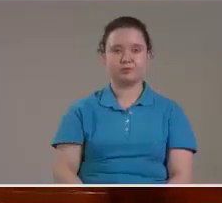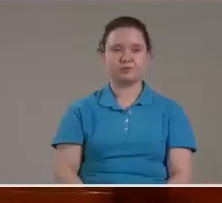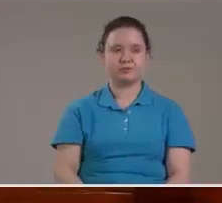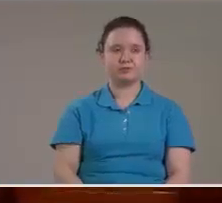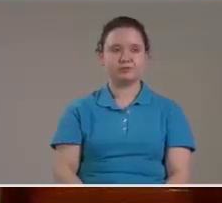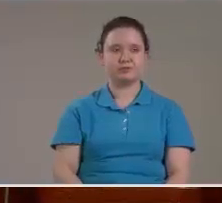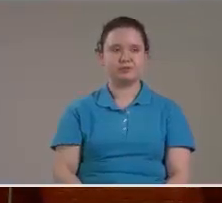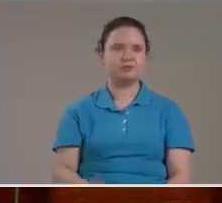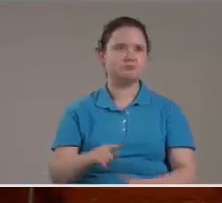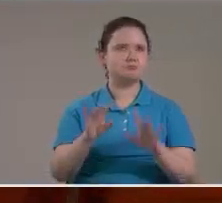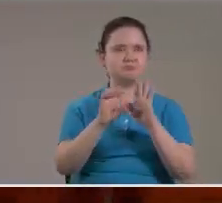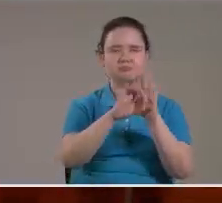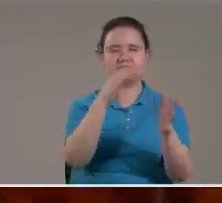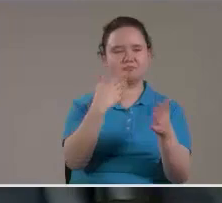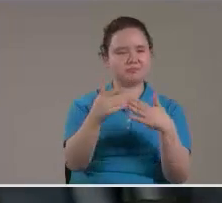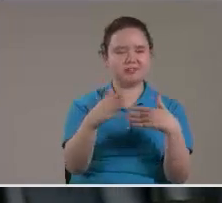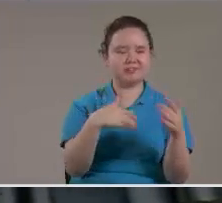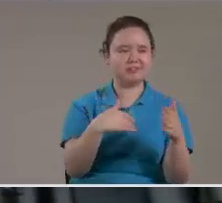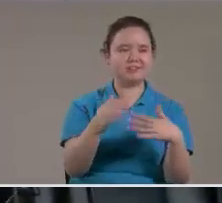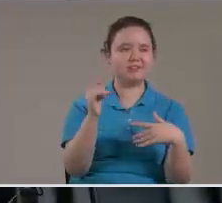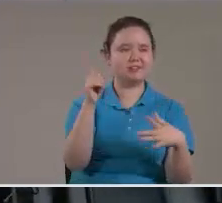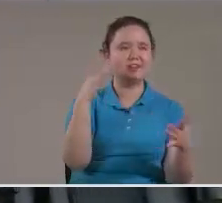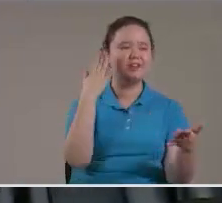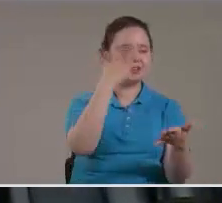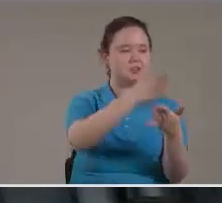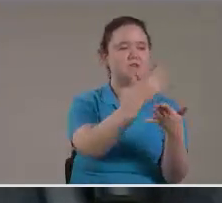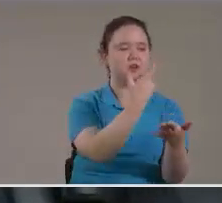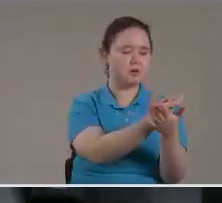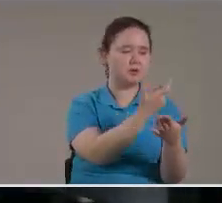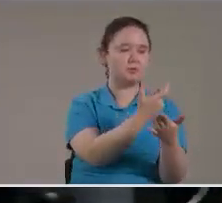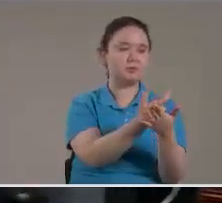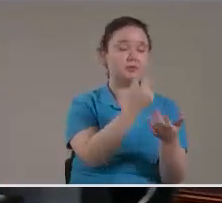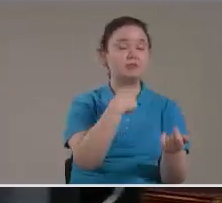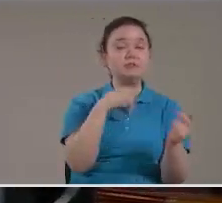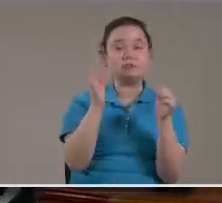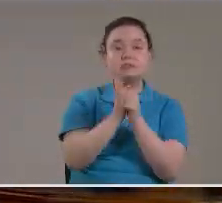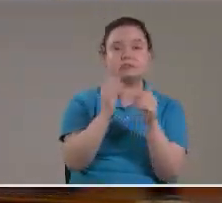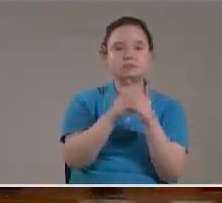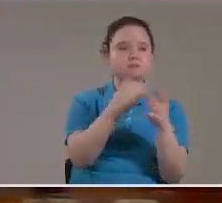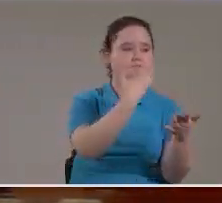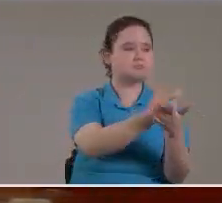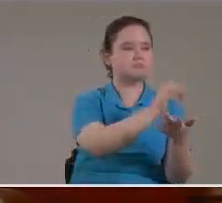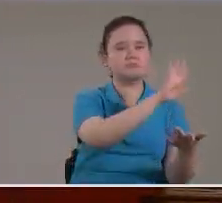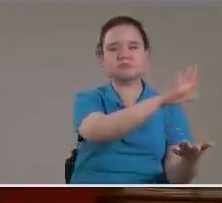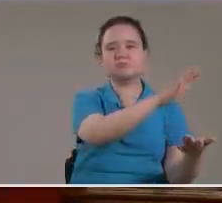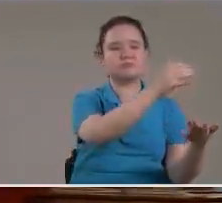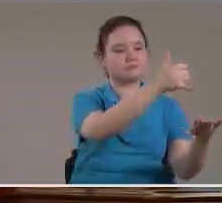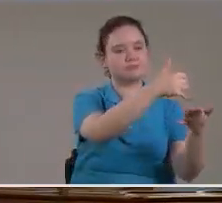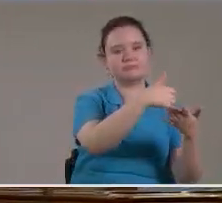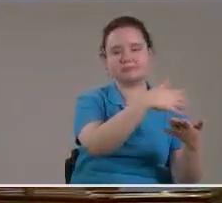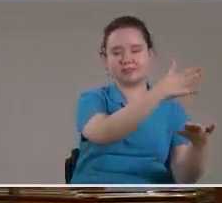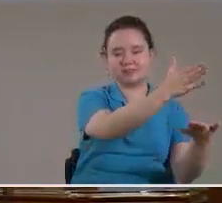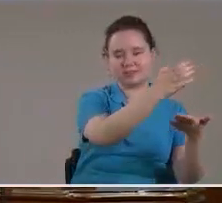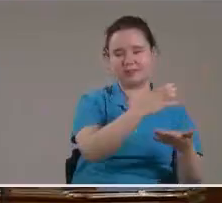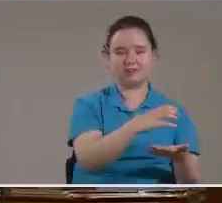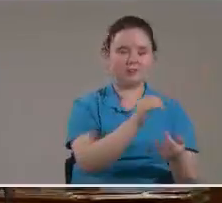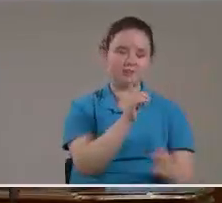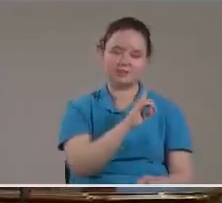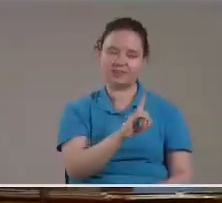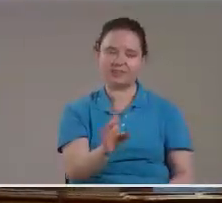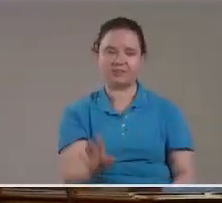usted Por McDonald's Por Campero Burger King Por el autoservicio Y dice Deme tal y tal cosa